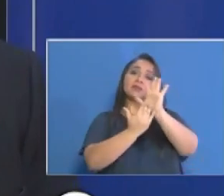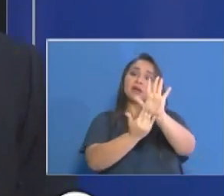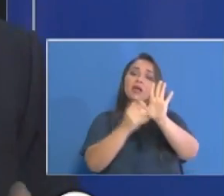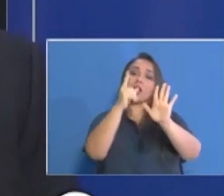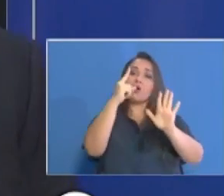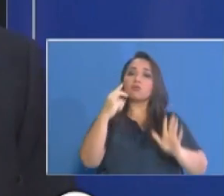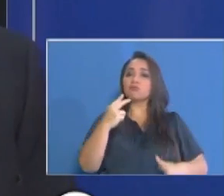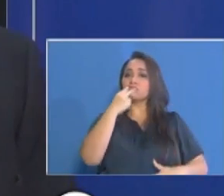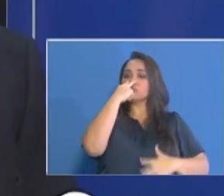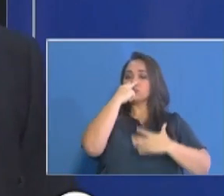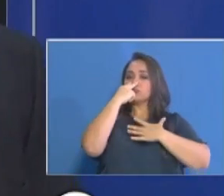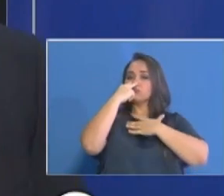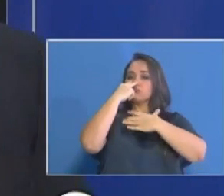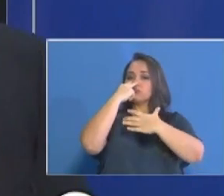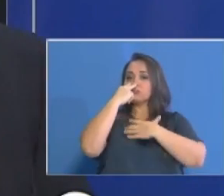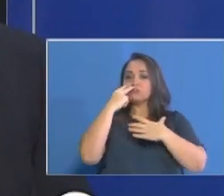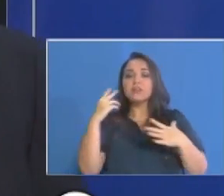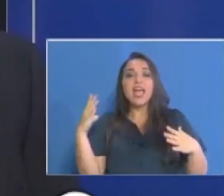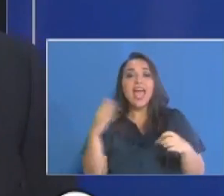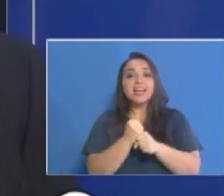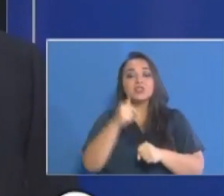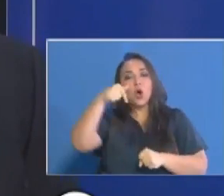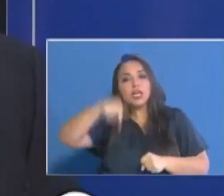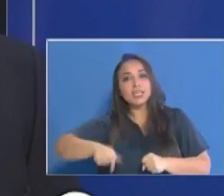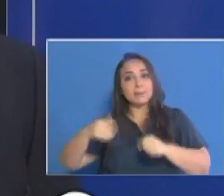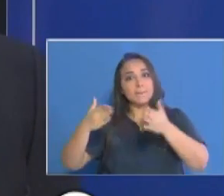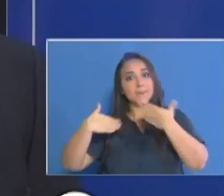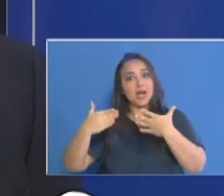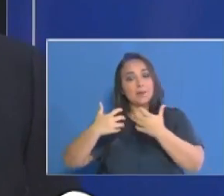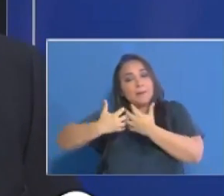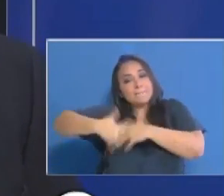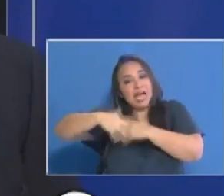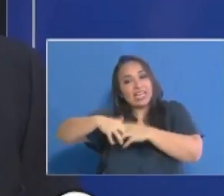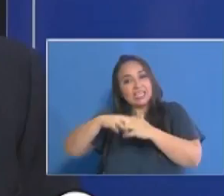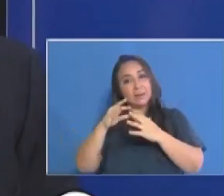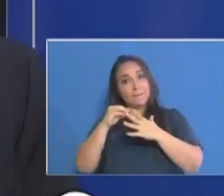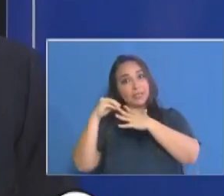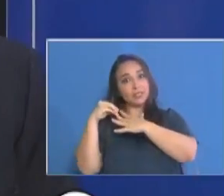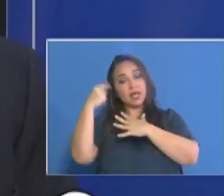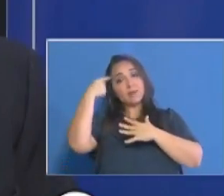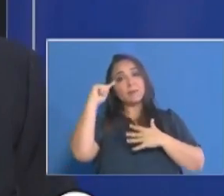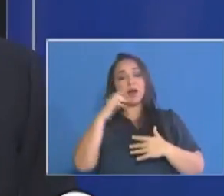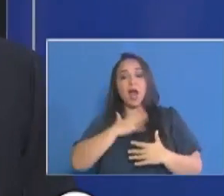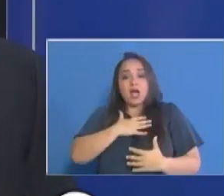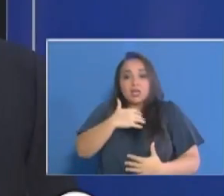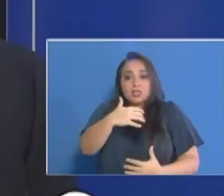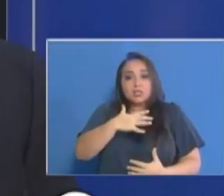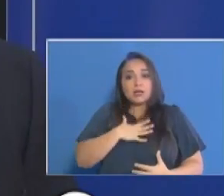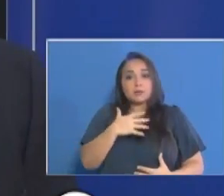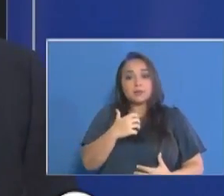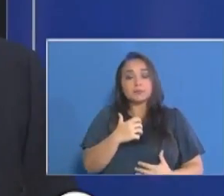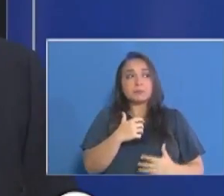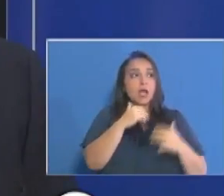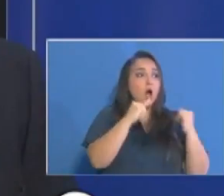hecho en Panamá. En una situación donde existe escasez